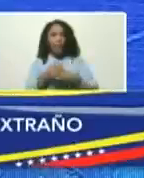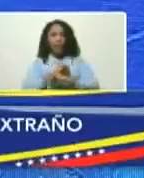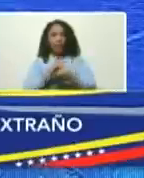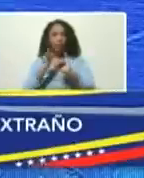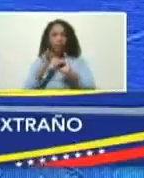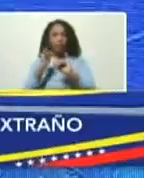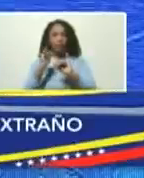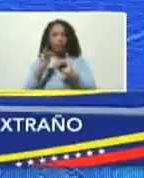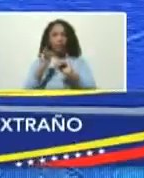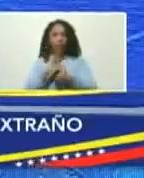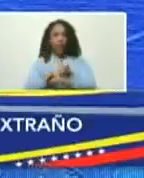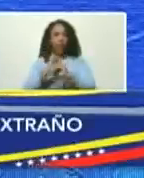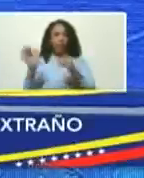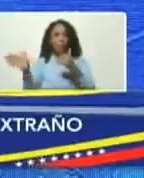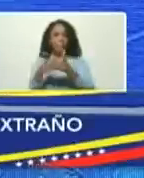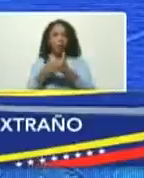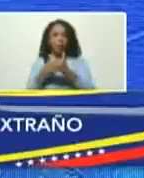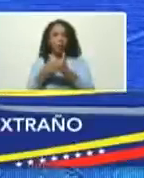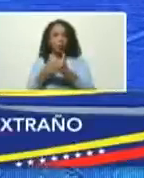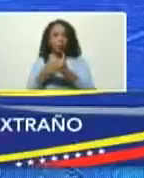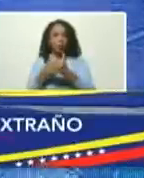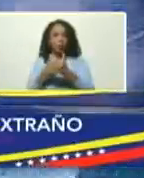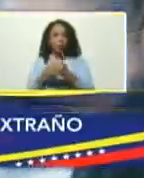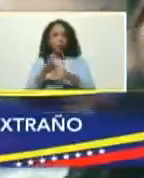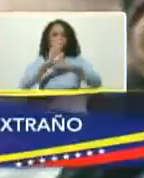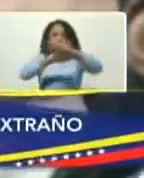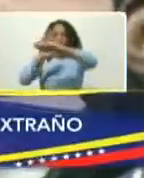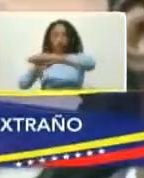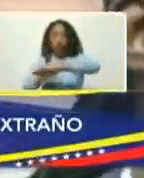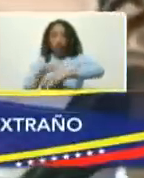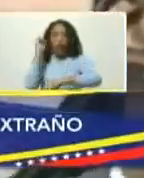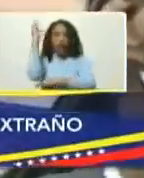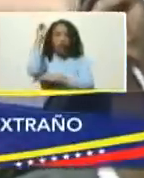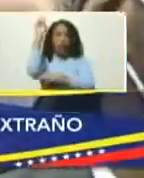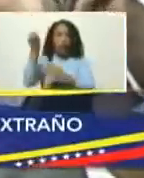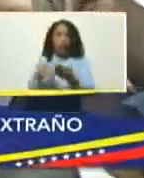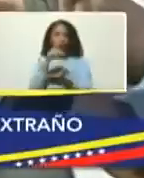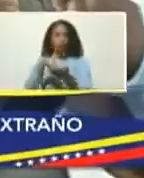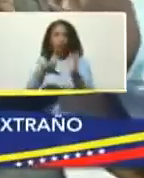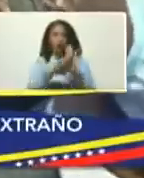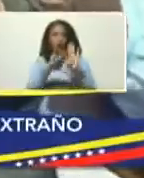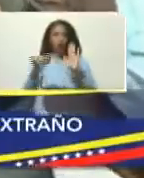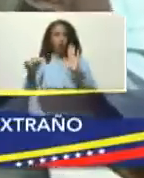bajarle a la Santa María del congreso y convocar una asamblea nacional constituyente soberana,